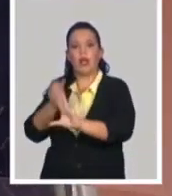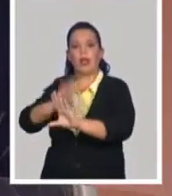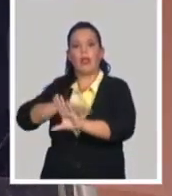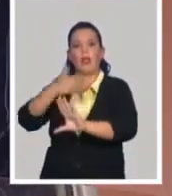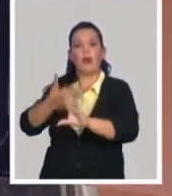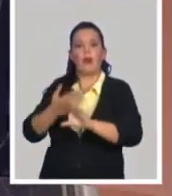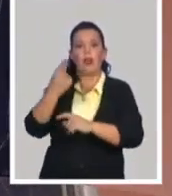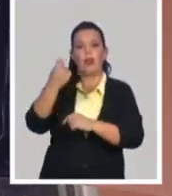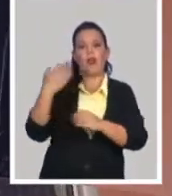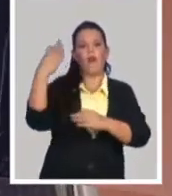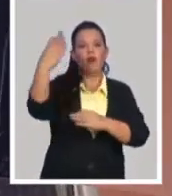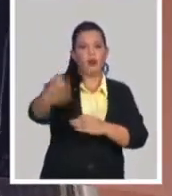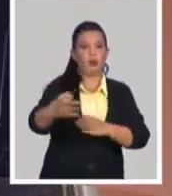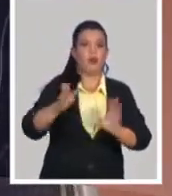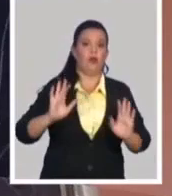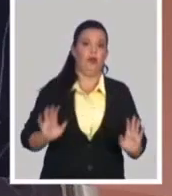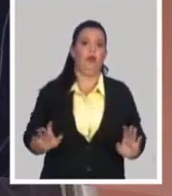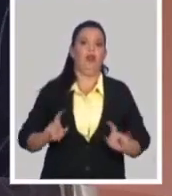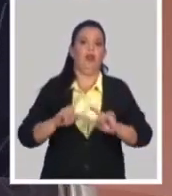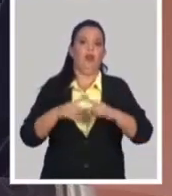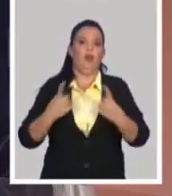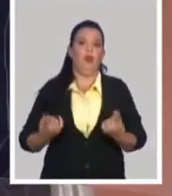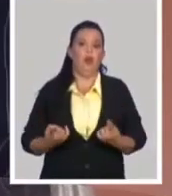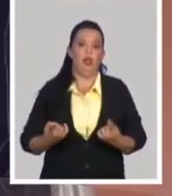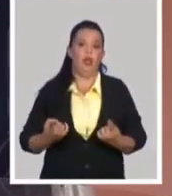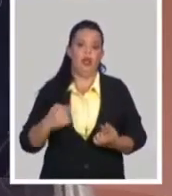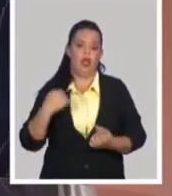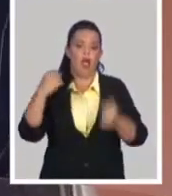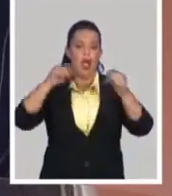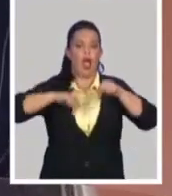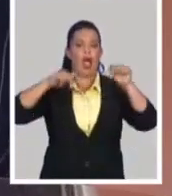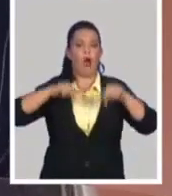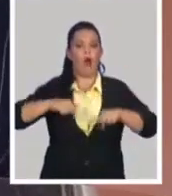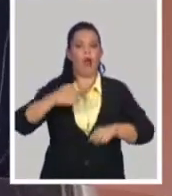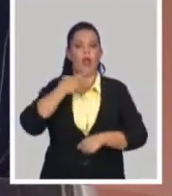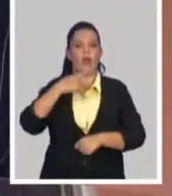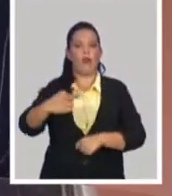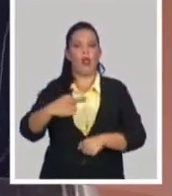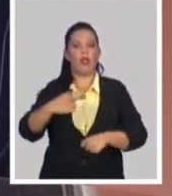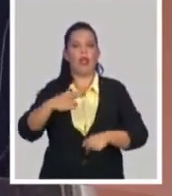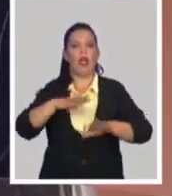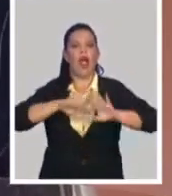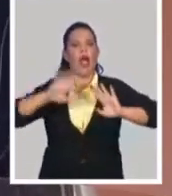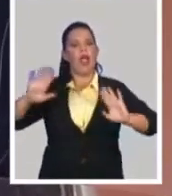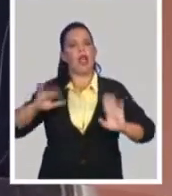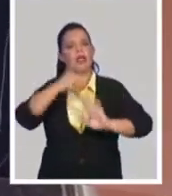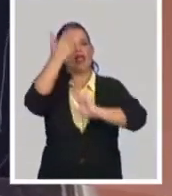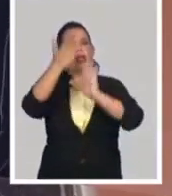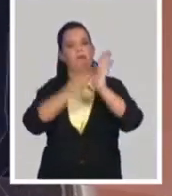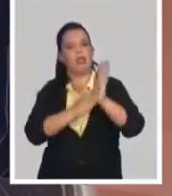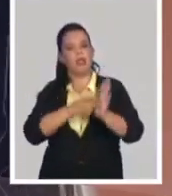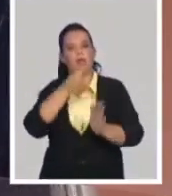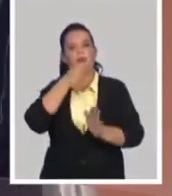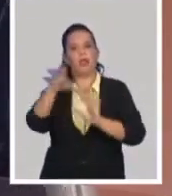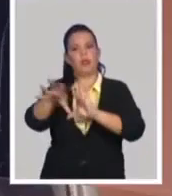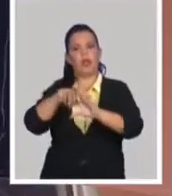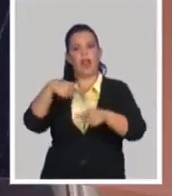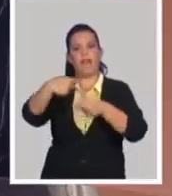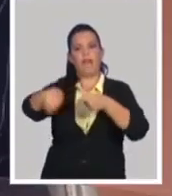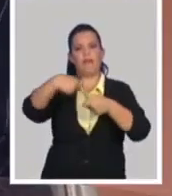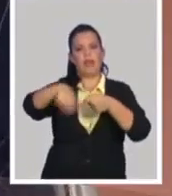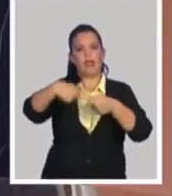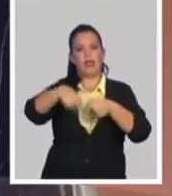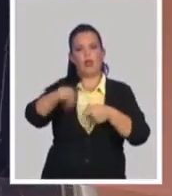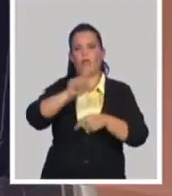liquidez para poder decir no, va a ser dentro de un tiempo o X años, no se sabe. Por tanto, se